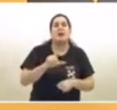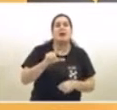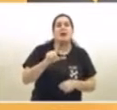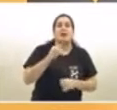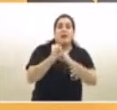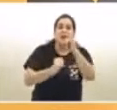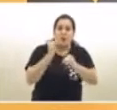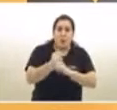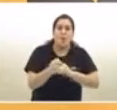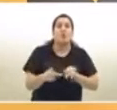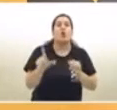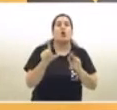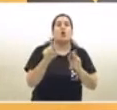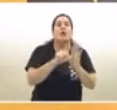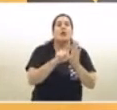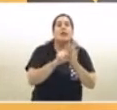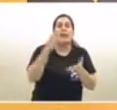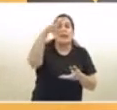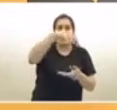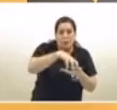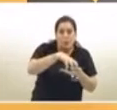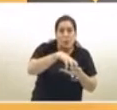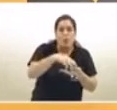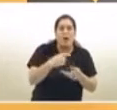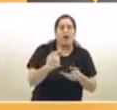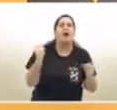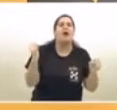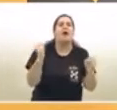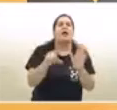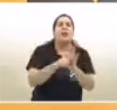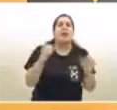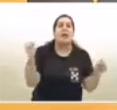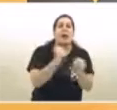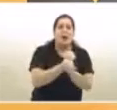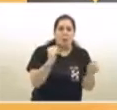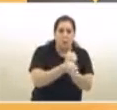aprobó una ley que los exime de ingresos brutos por 6 meses.